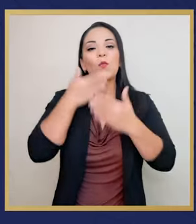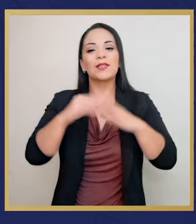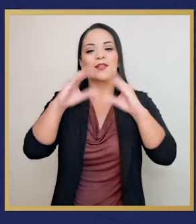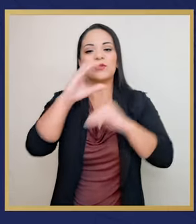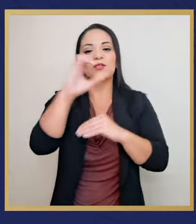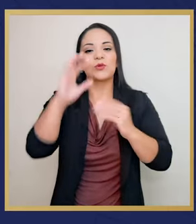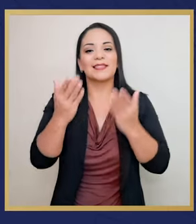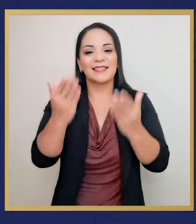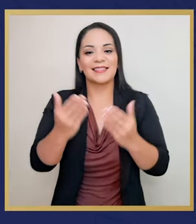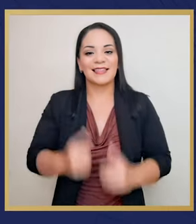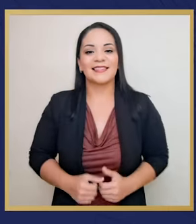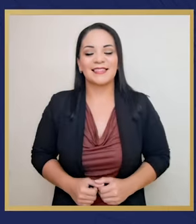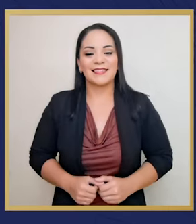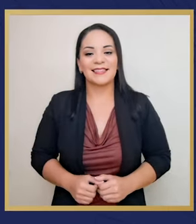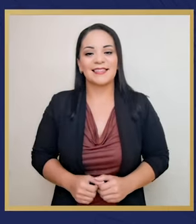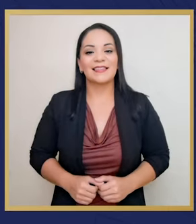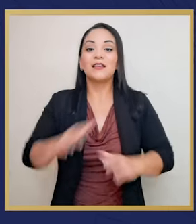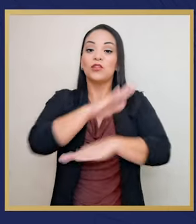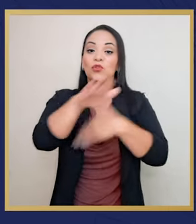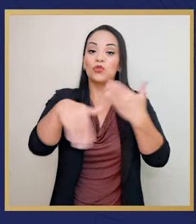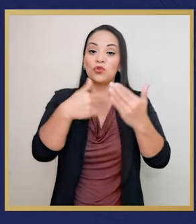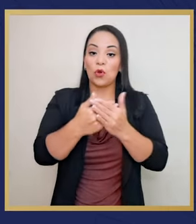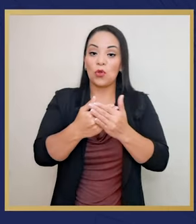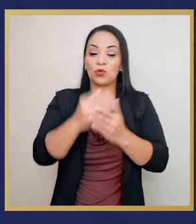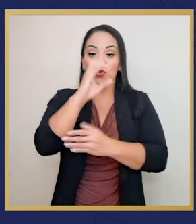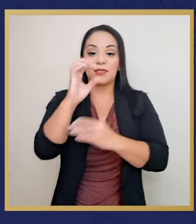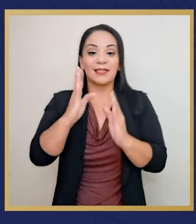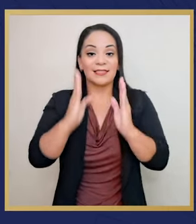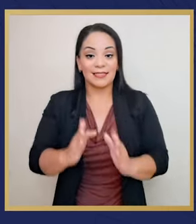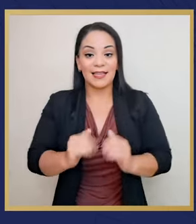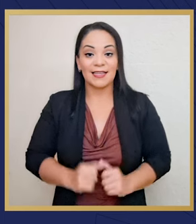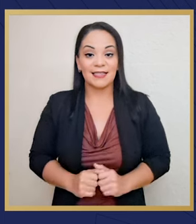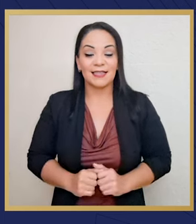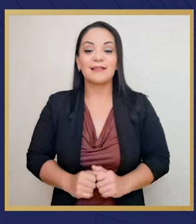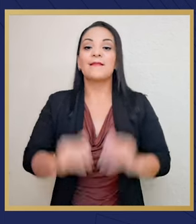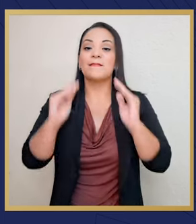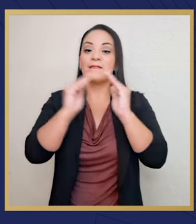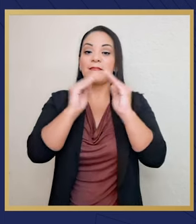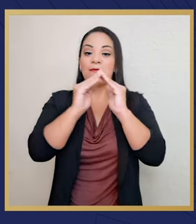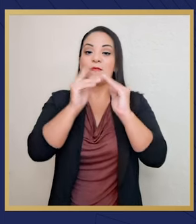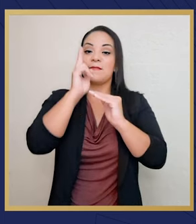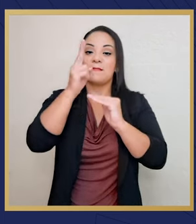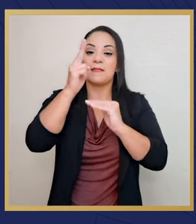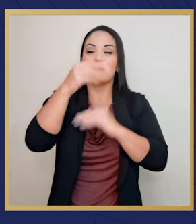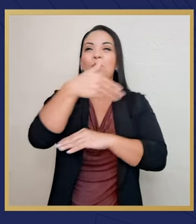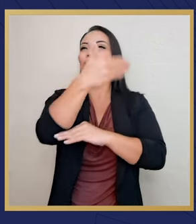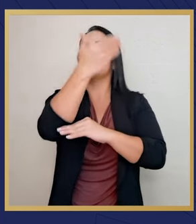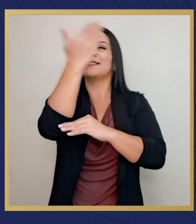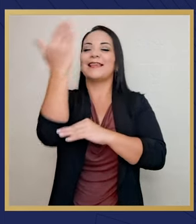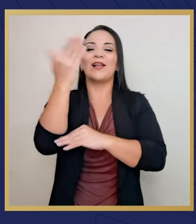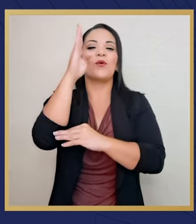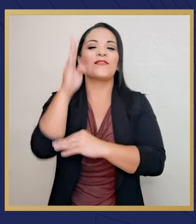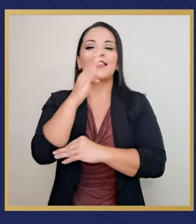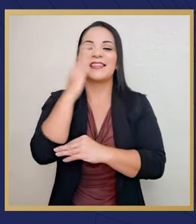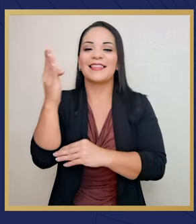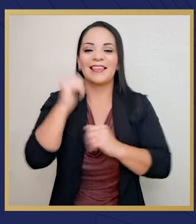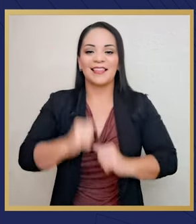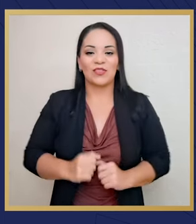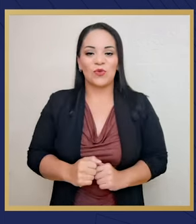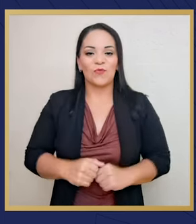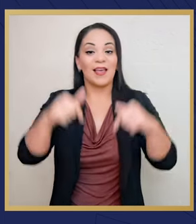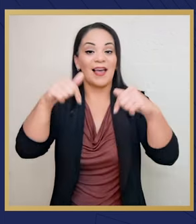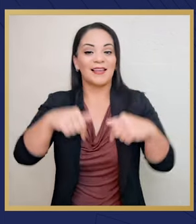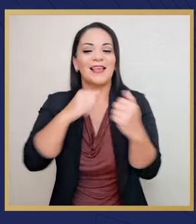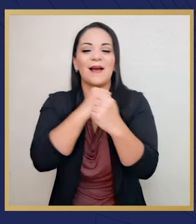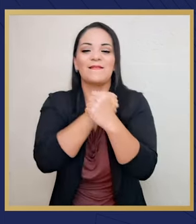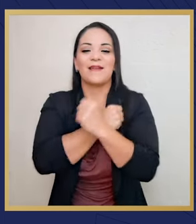Buenas noches compatriotas, todos los costarricenses vivimos bajo el mismo cielo bendito,